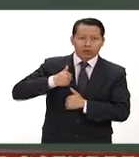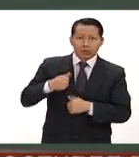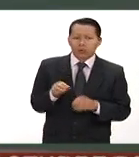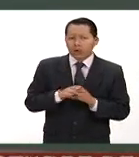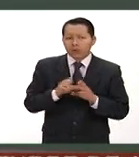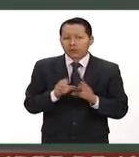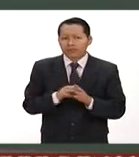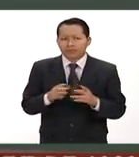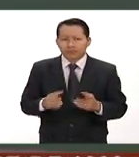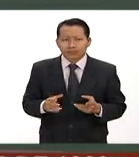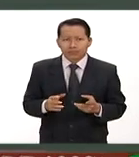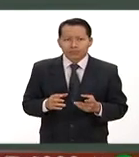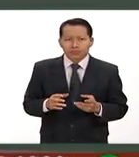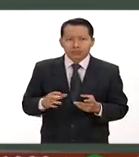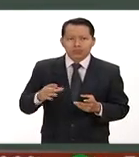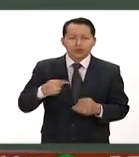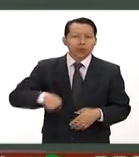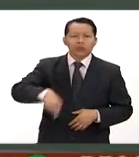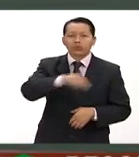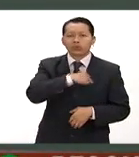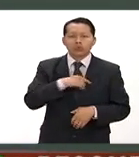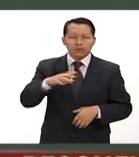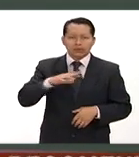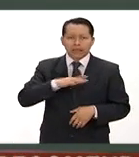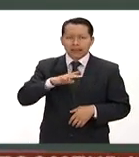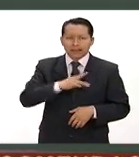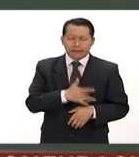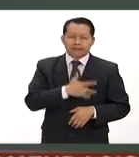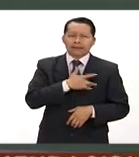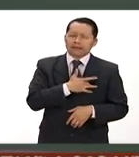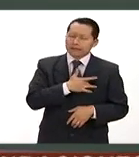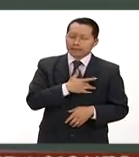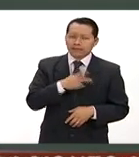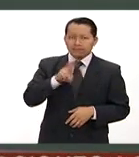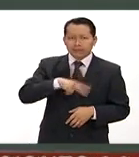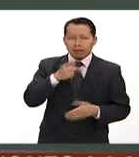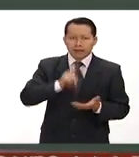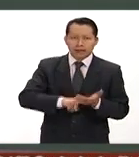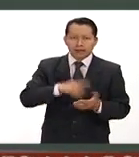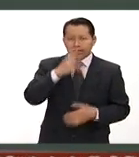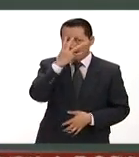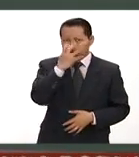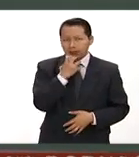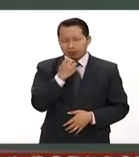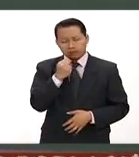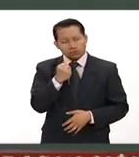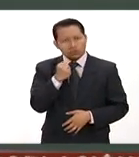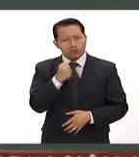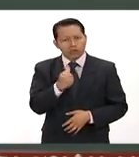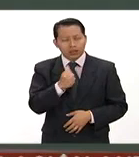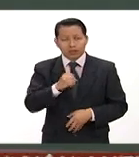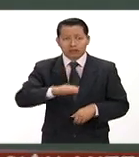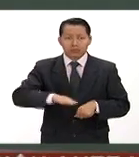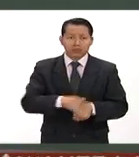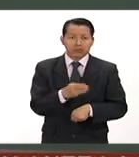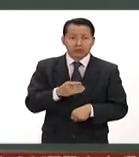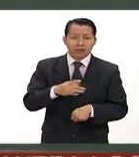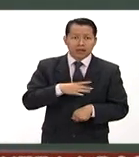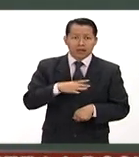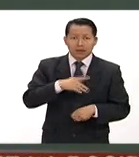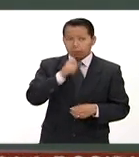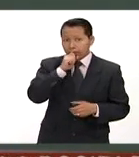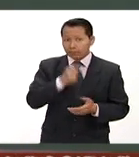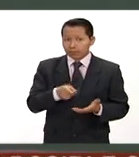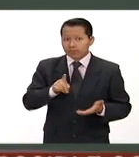mar y aire estamos de luto, tristes, con gran dolor por los viles y cobardes